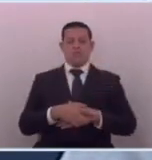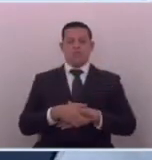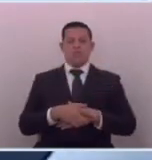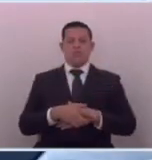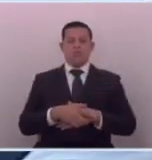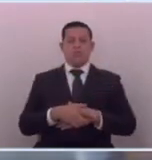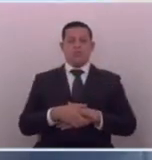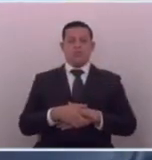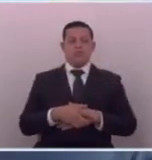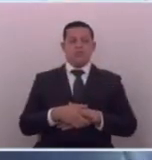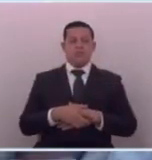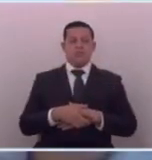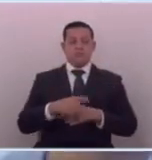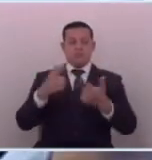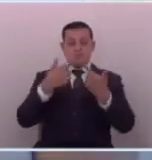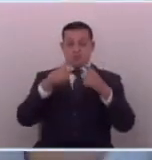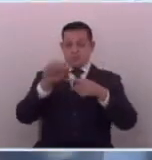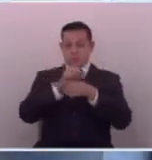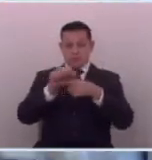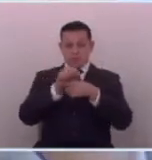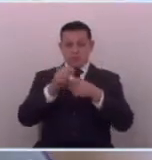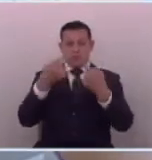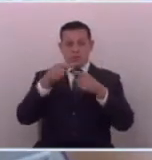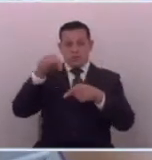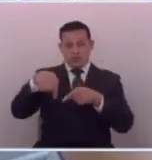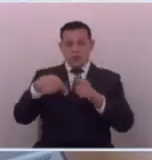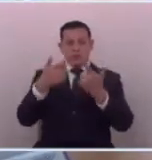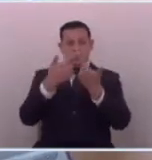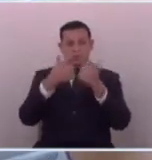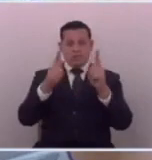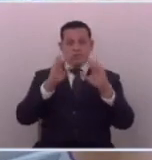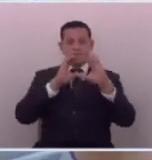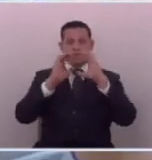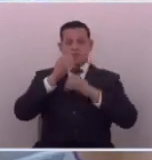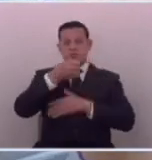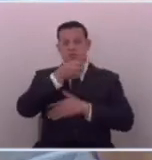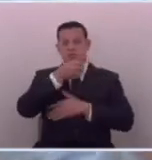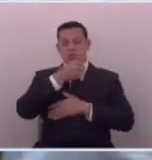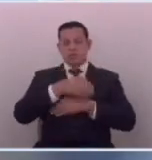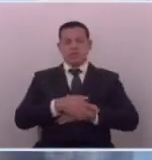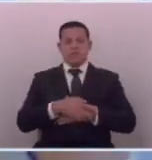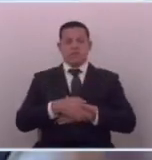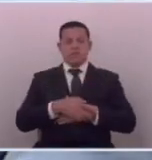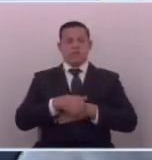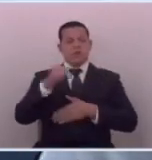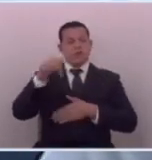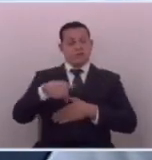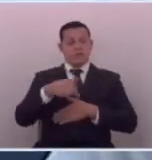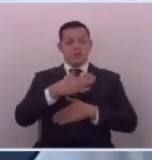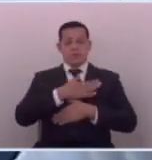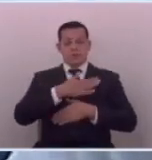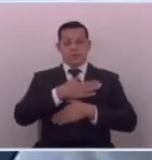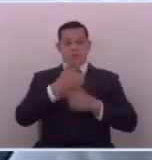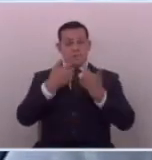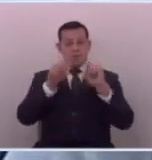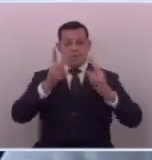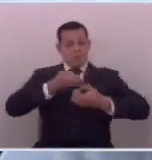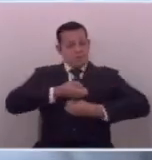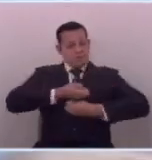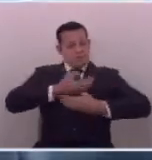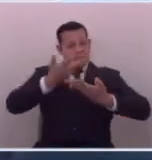en un libre ejercicio ah pero aquí hay libertad de prensa ah pero aquí hay libertad de expresión